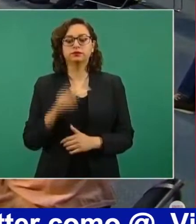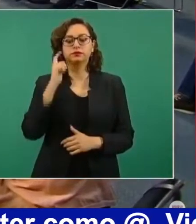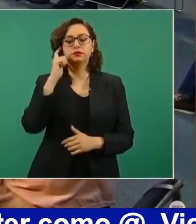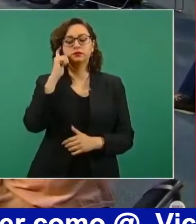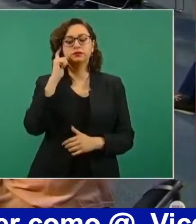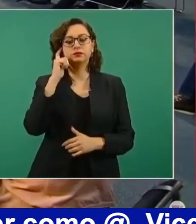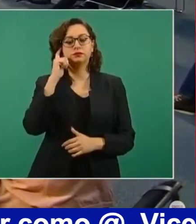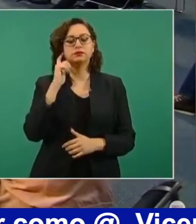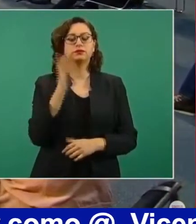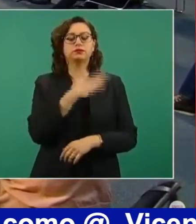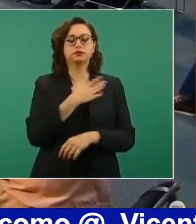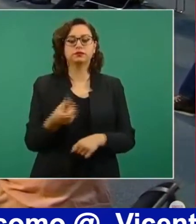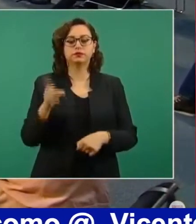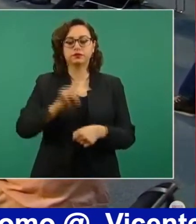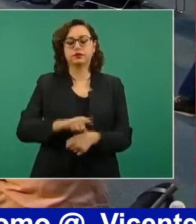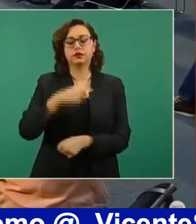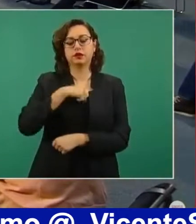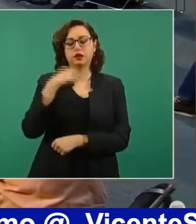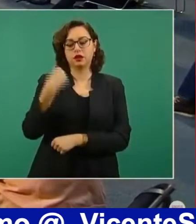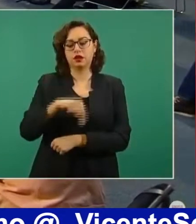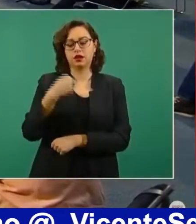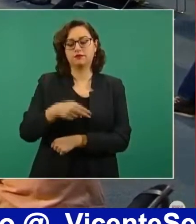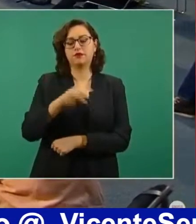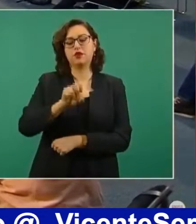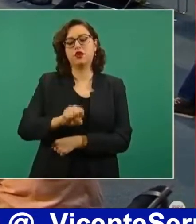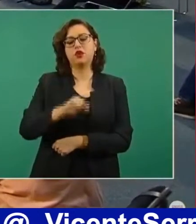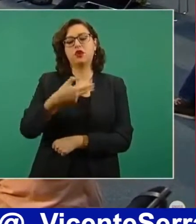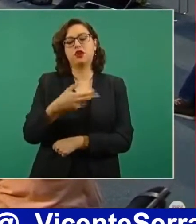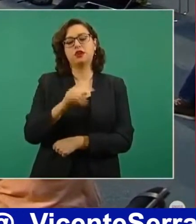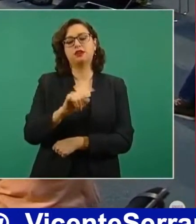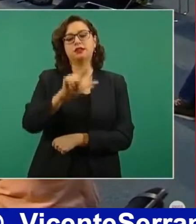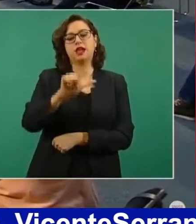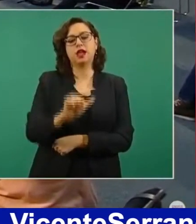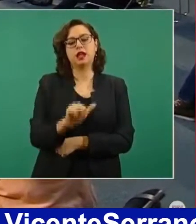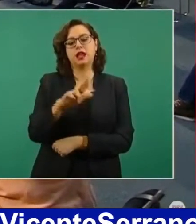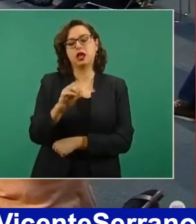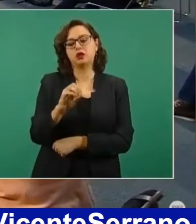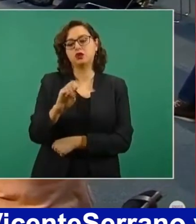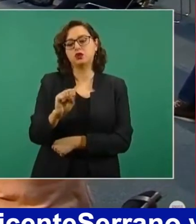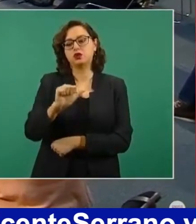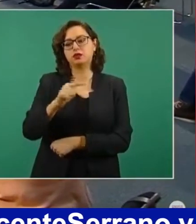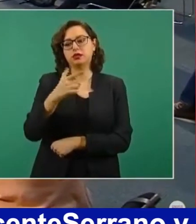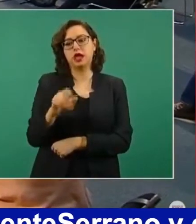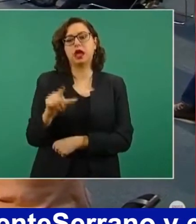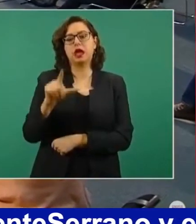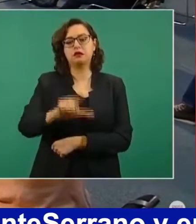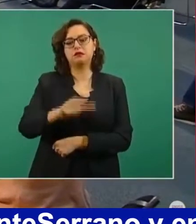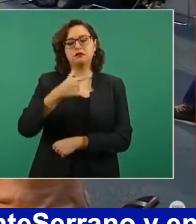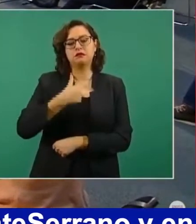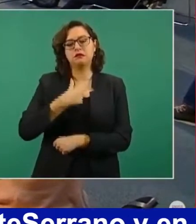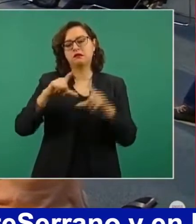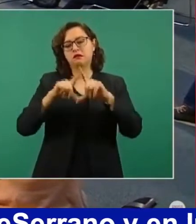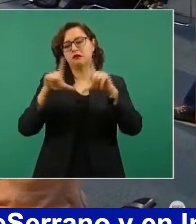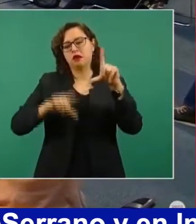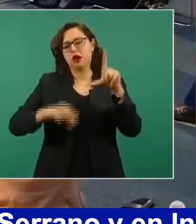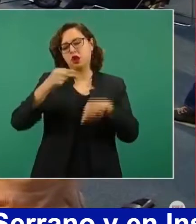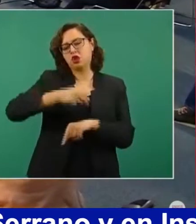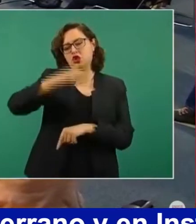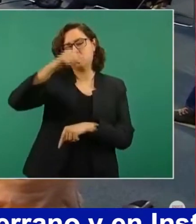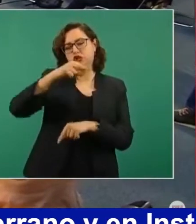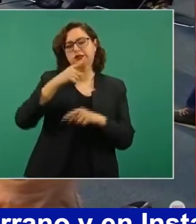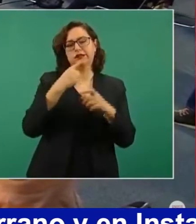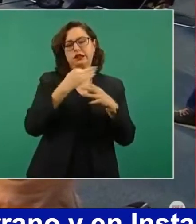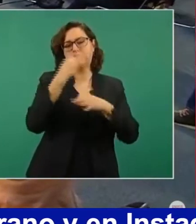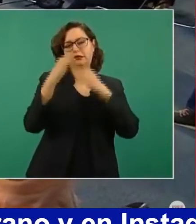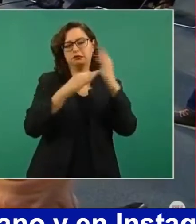Buenos días, presidente. Shaila Rosajel, corresponsal de Grupo Gil y Limparcial de Sonora, la Crónica de Mexicali, Frontera de Tijuana.